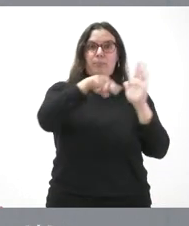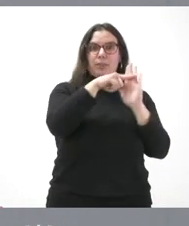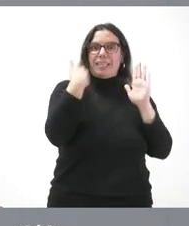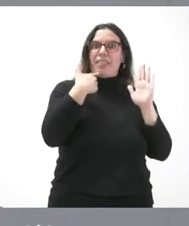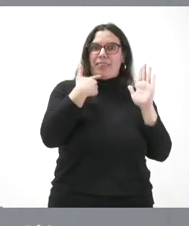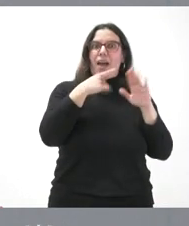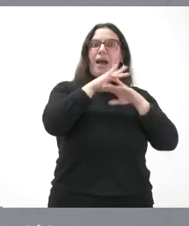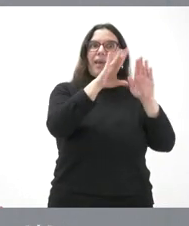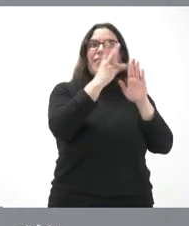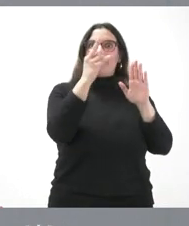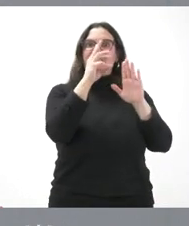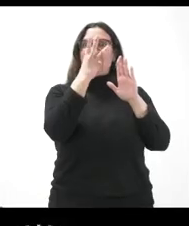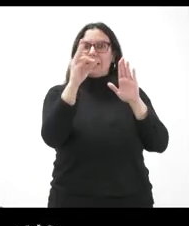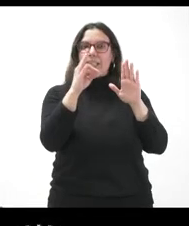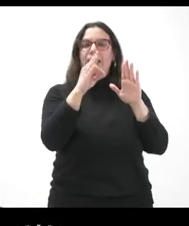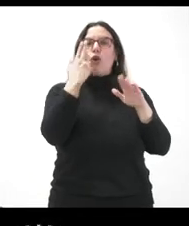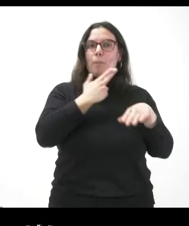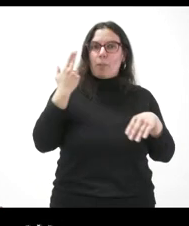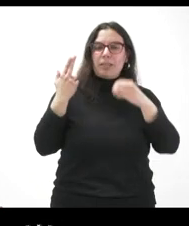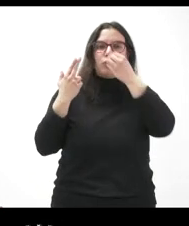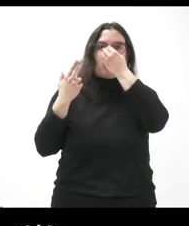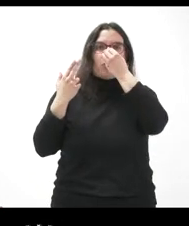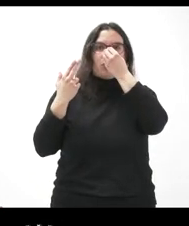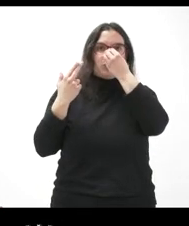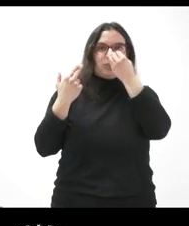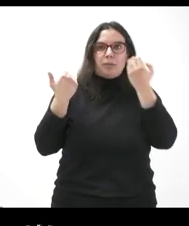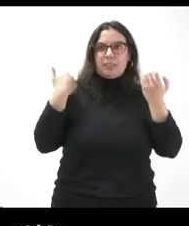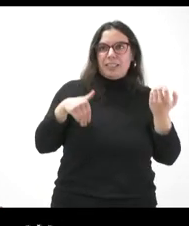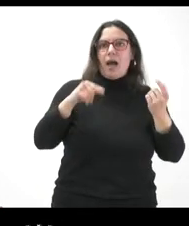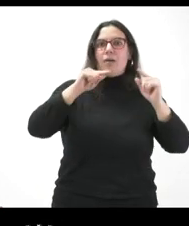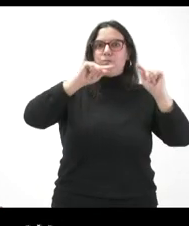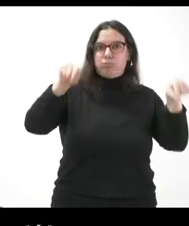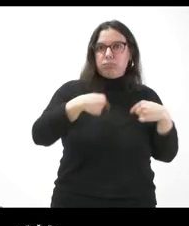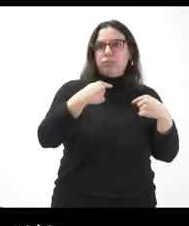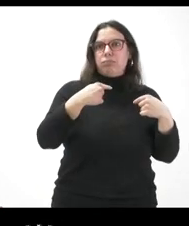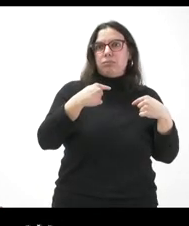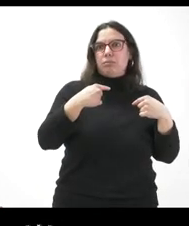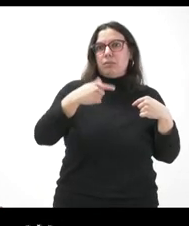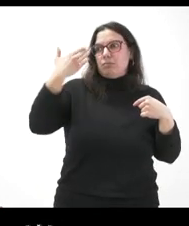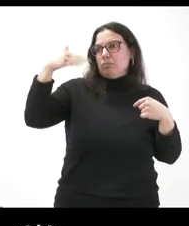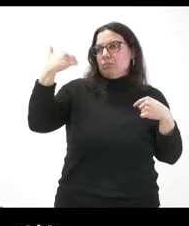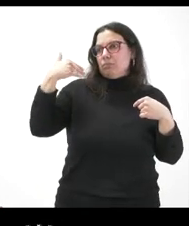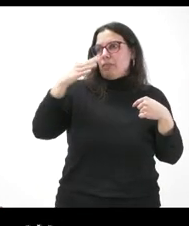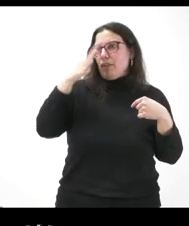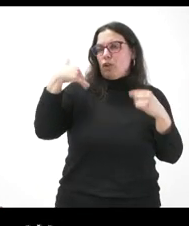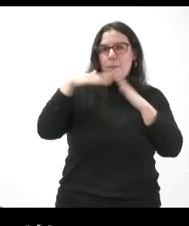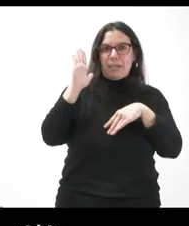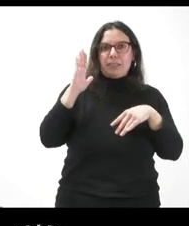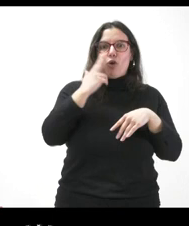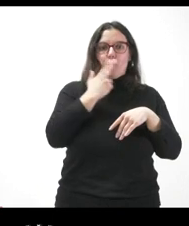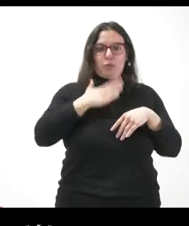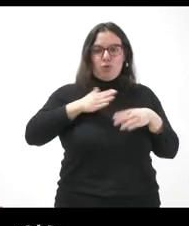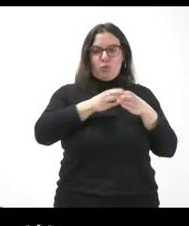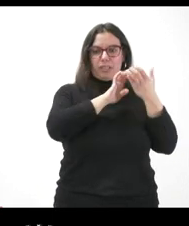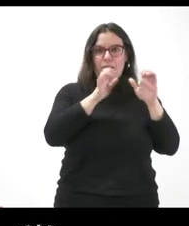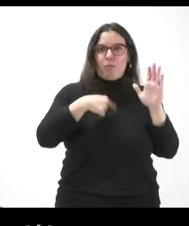2030 también, que son unos compromisos con los que ya tiene firmados desde hace más de… no sé, desde hace más de cinco años la Junta de Castilla